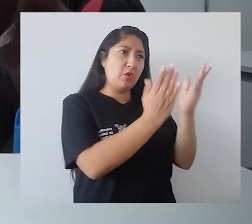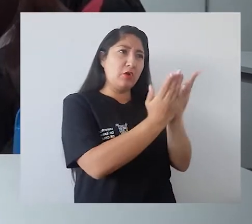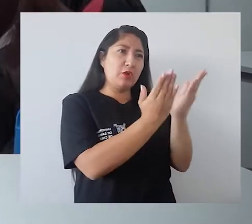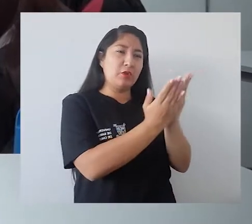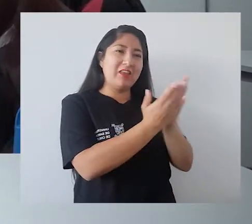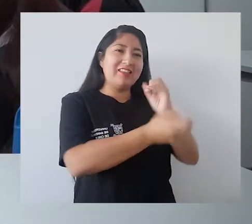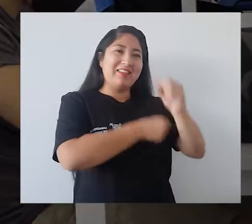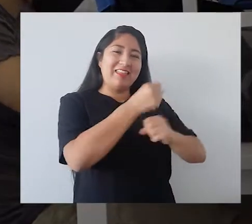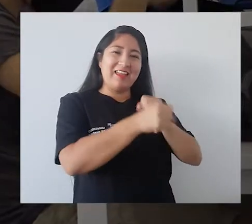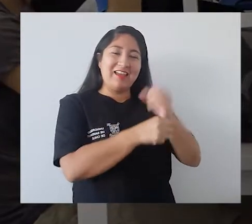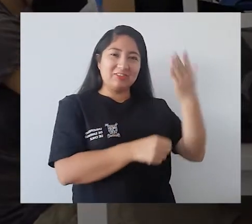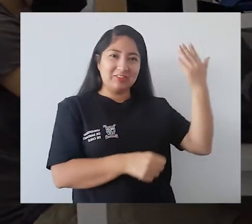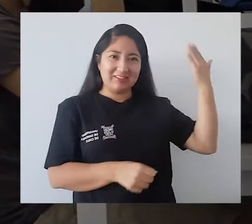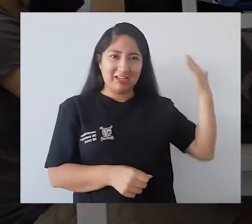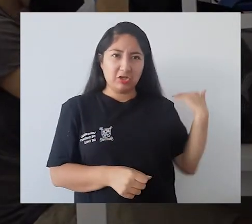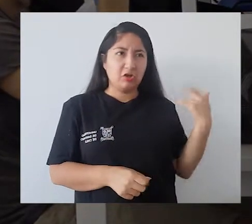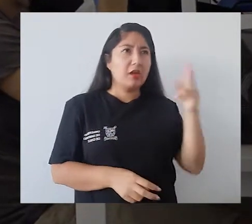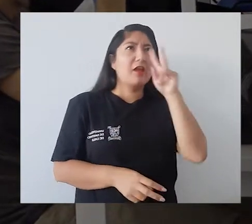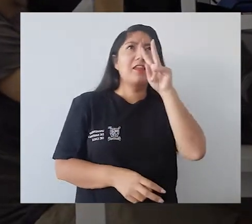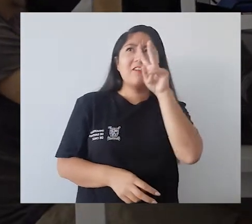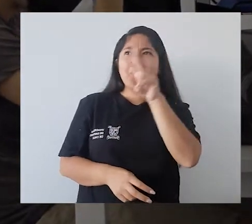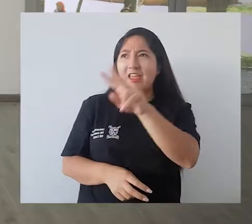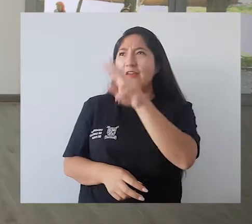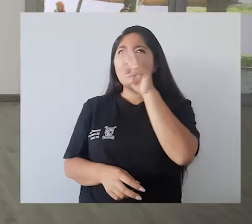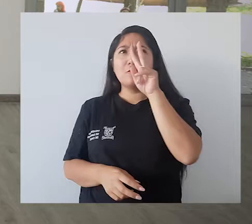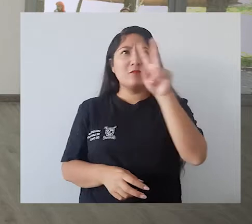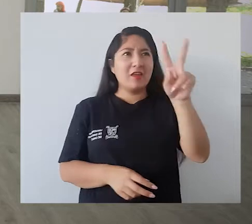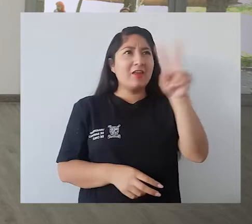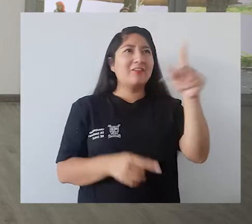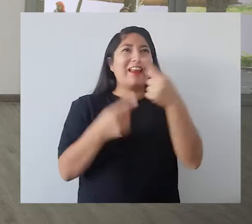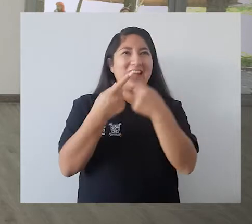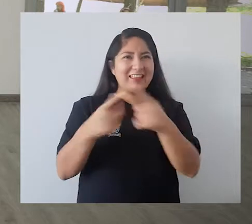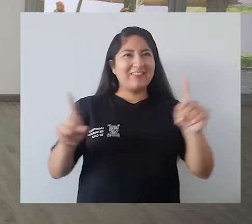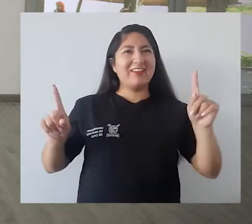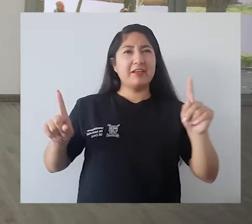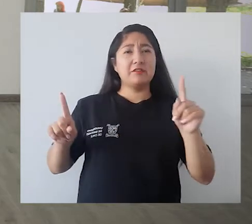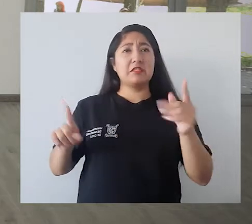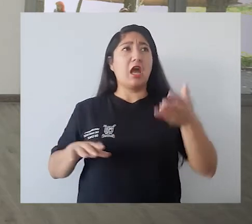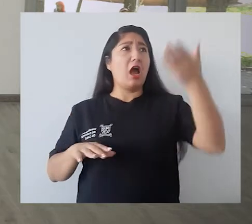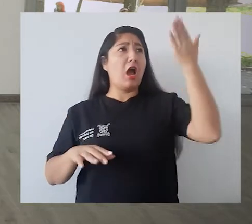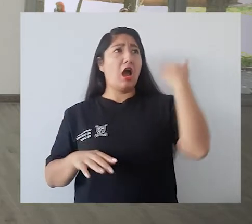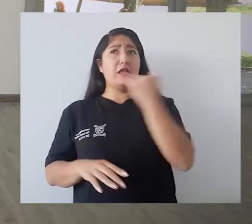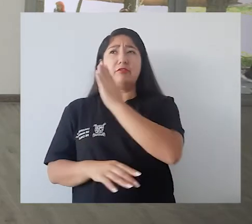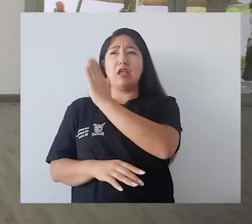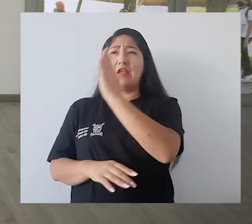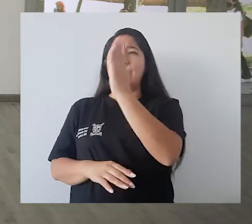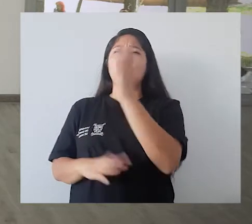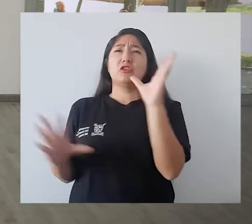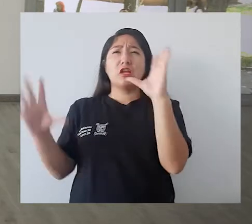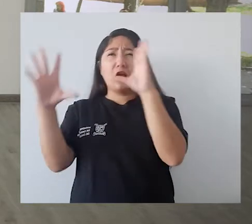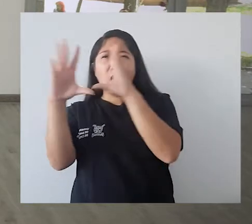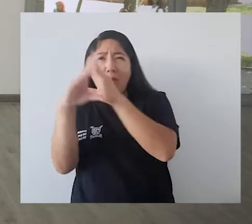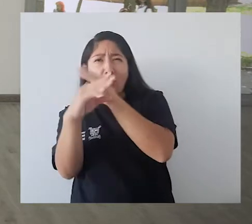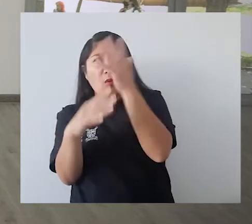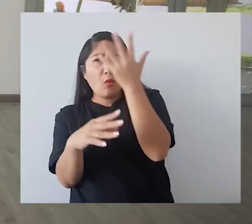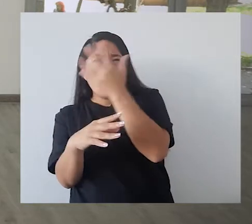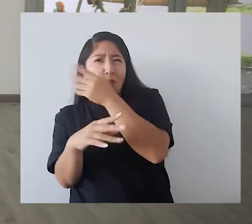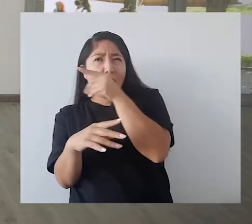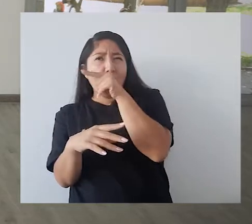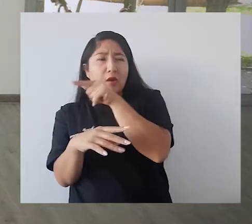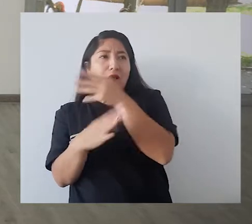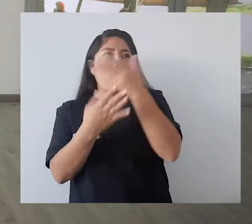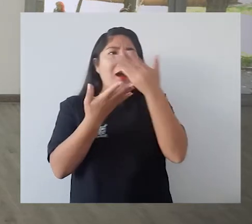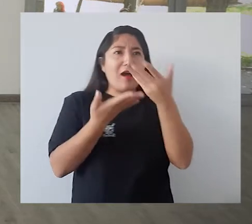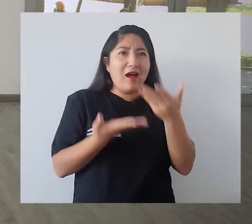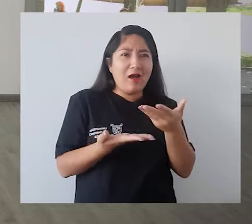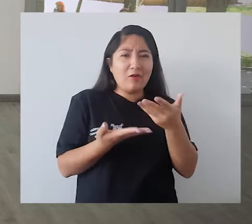biblioteca central?